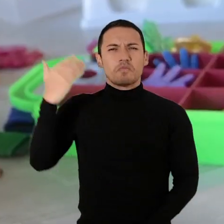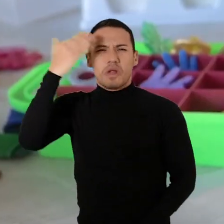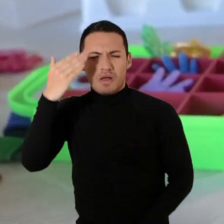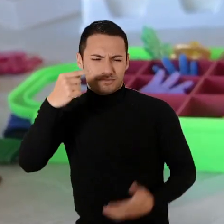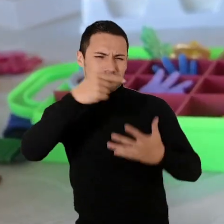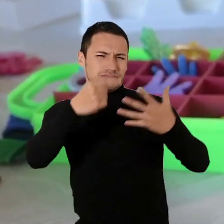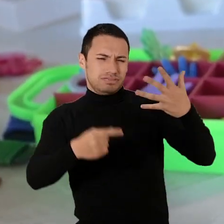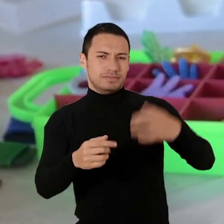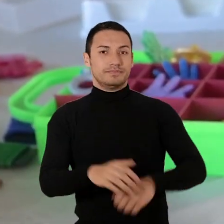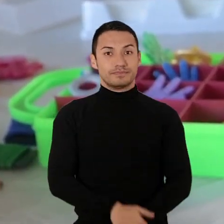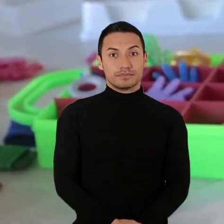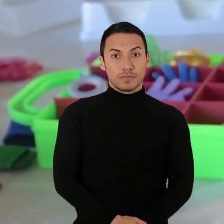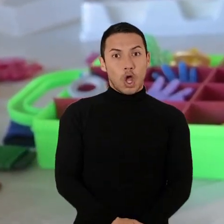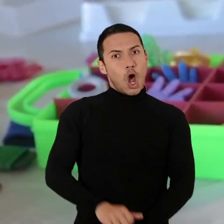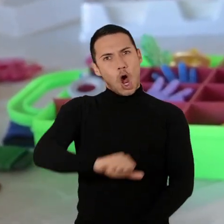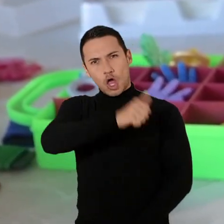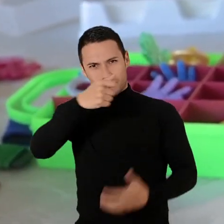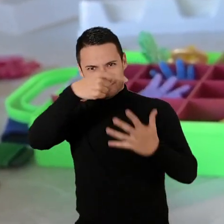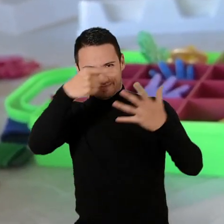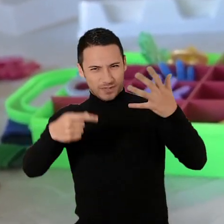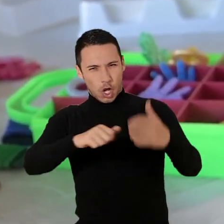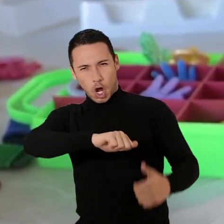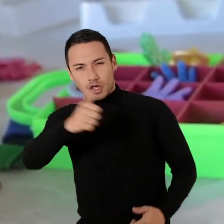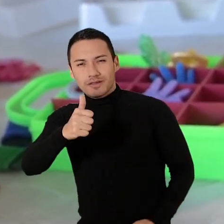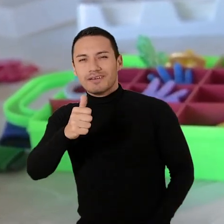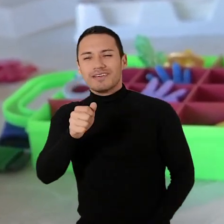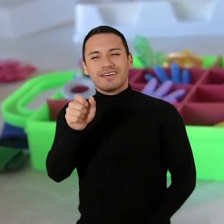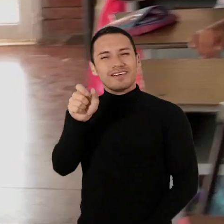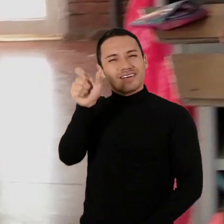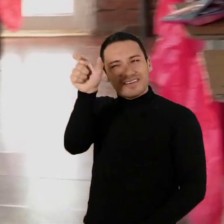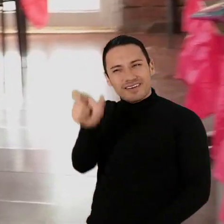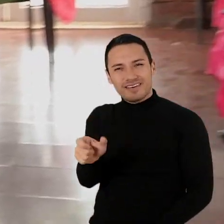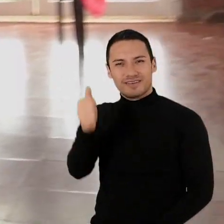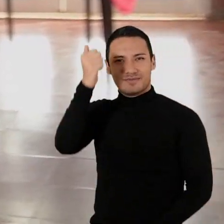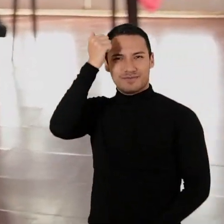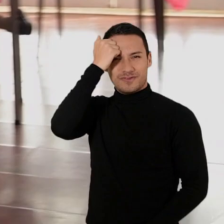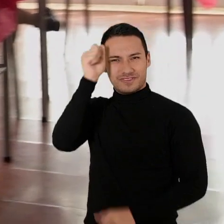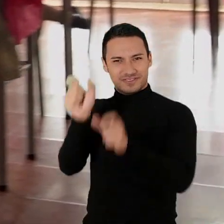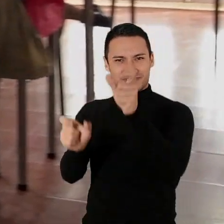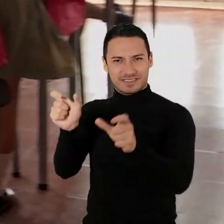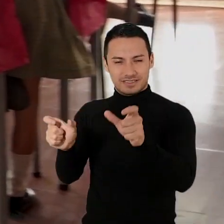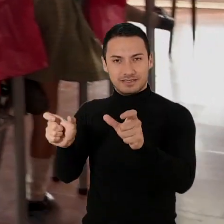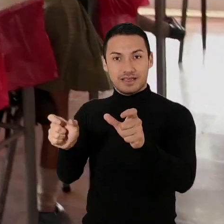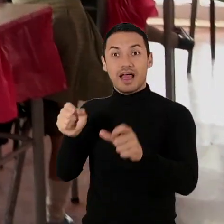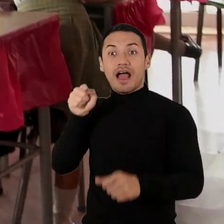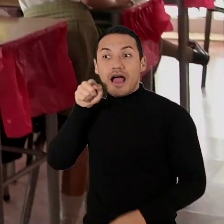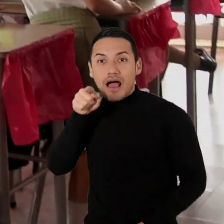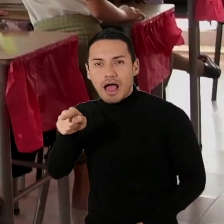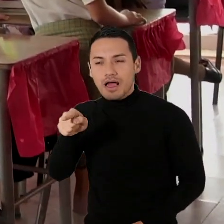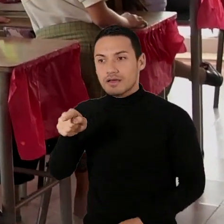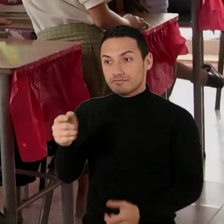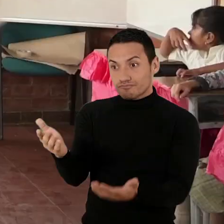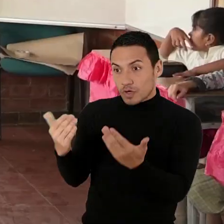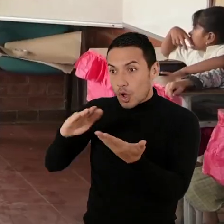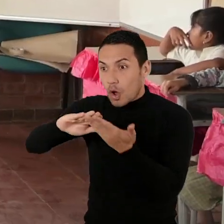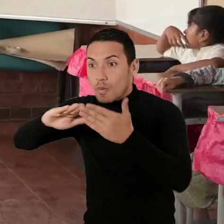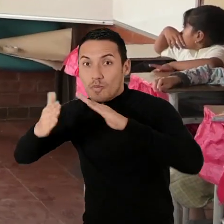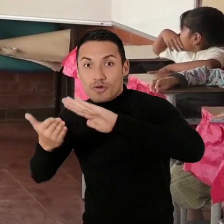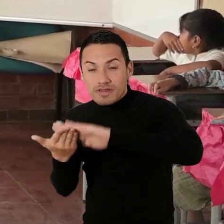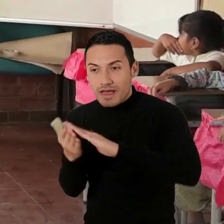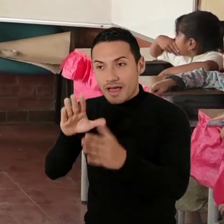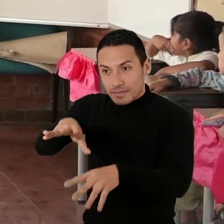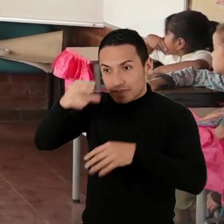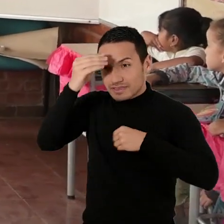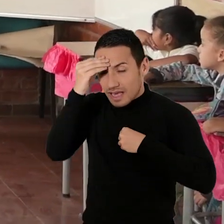de los estudiantes, las pruebas tenemos otro componente que es con los docentes y ese componente es construir una